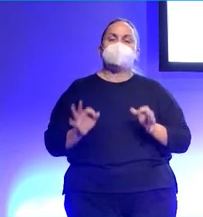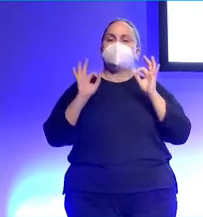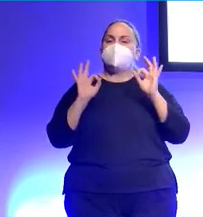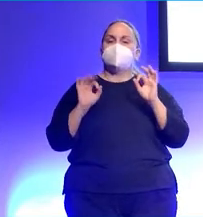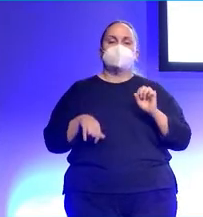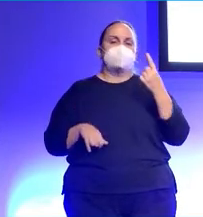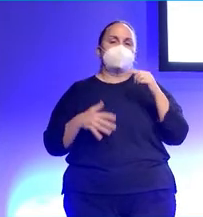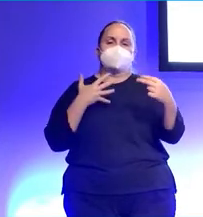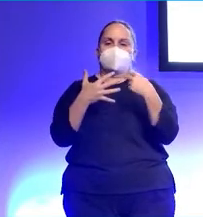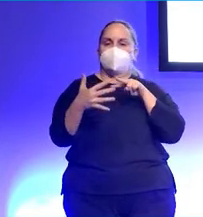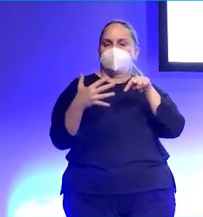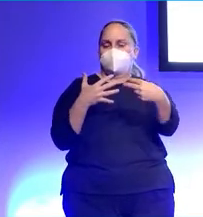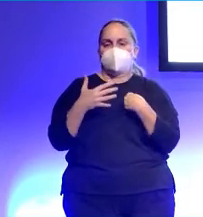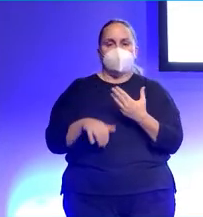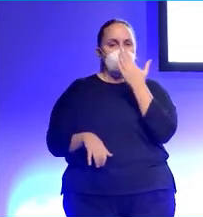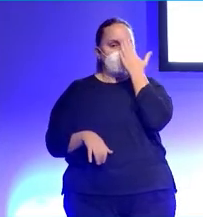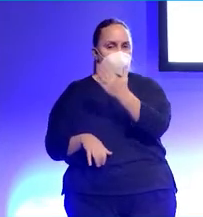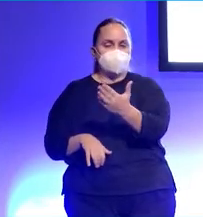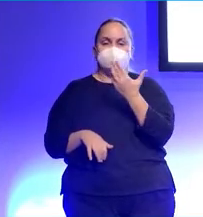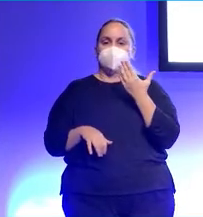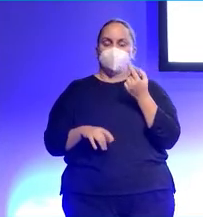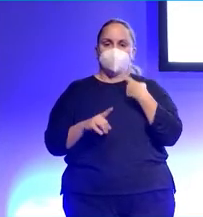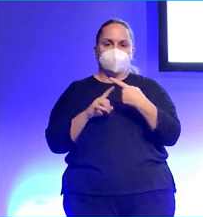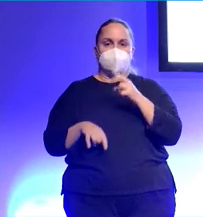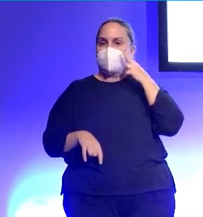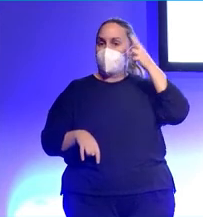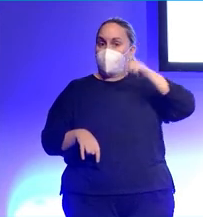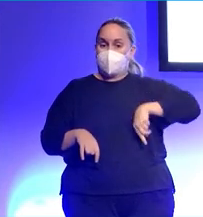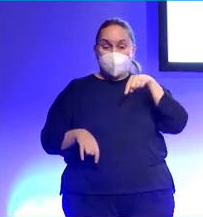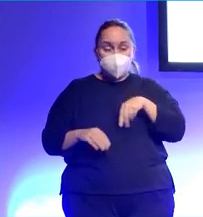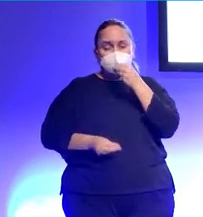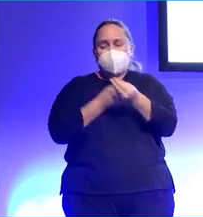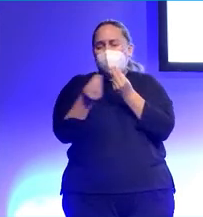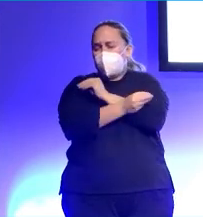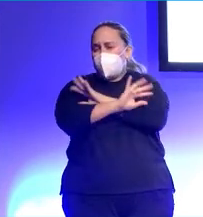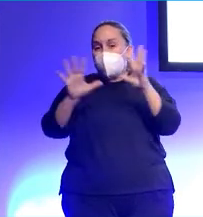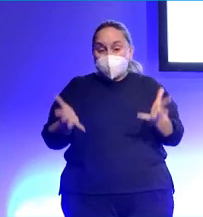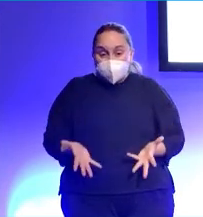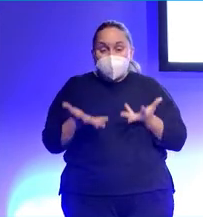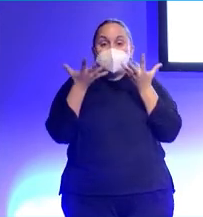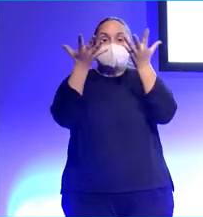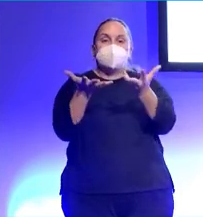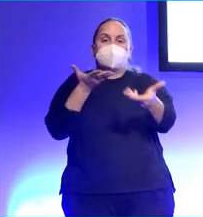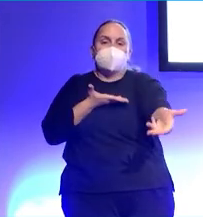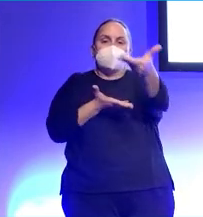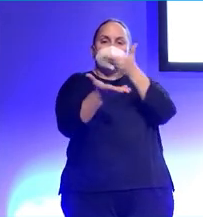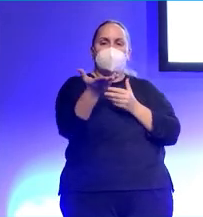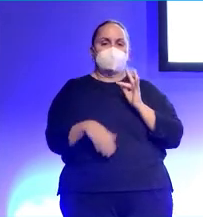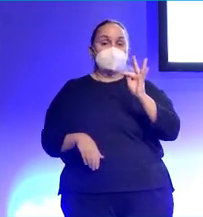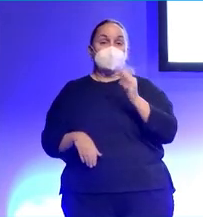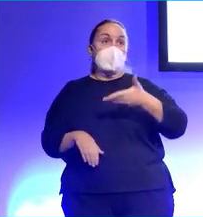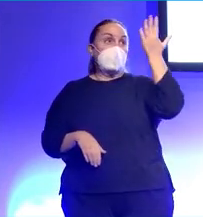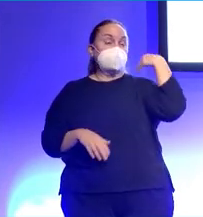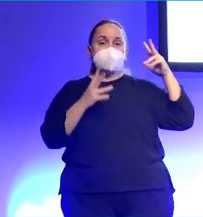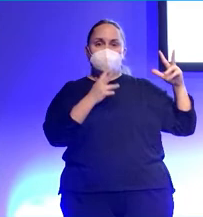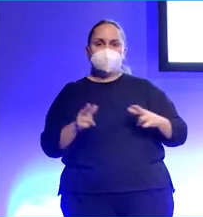ser transparentes, ser honestos con el oyente, reconocer las cosas, es lo mejor que se puede hacer porque luego te vuelve. En un episodio de ayer o no